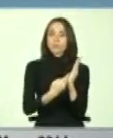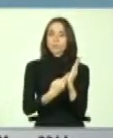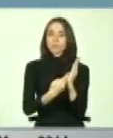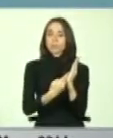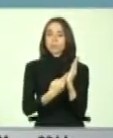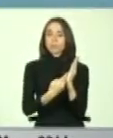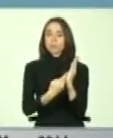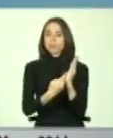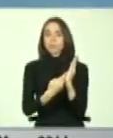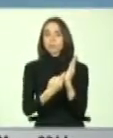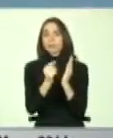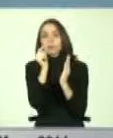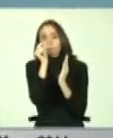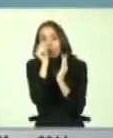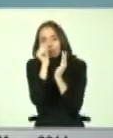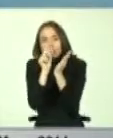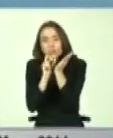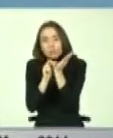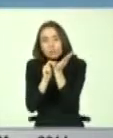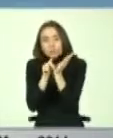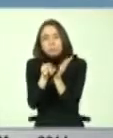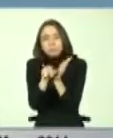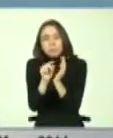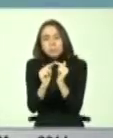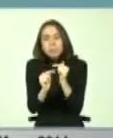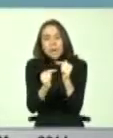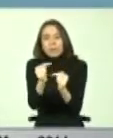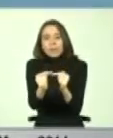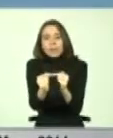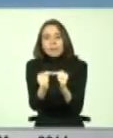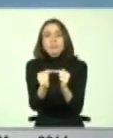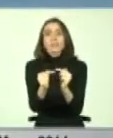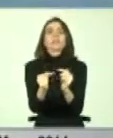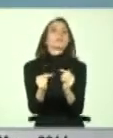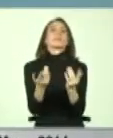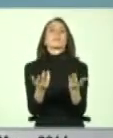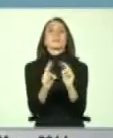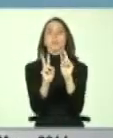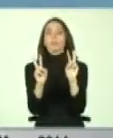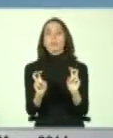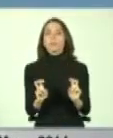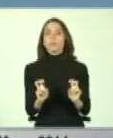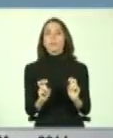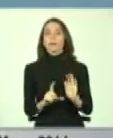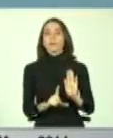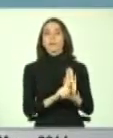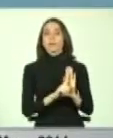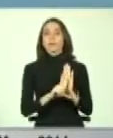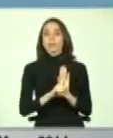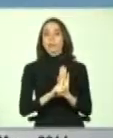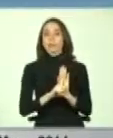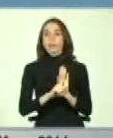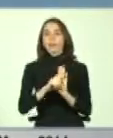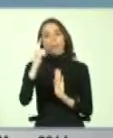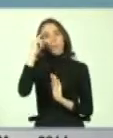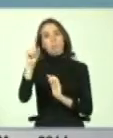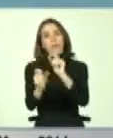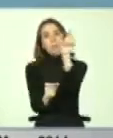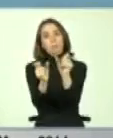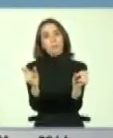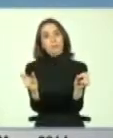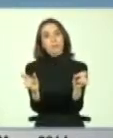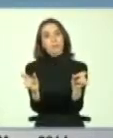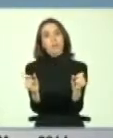fuera en milímetro, pero avanzar en lo que es todo el tema de la legislación para con personas con